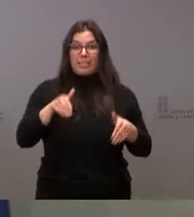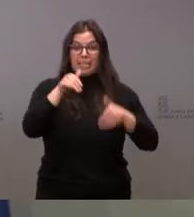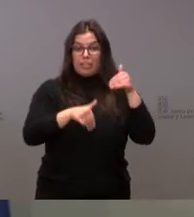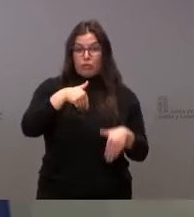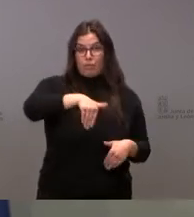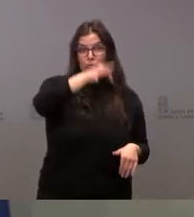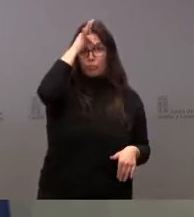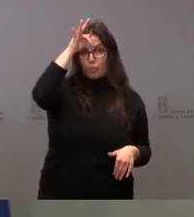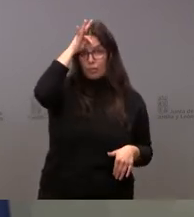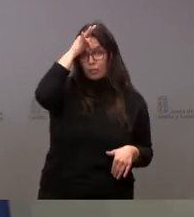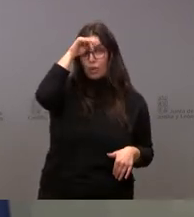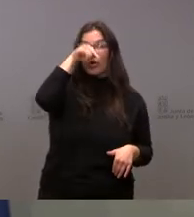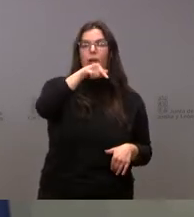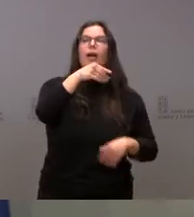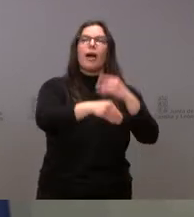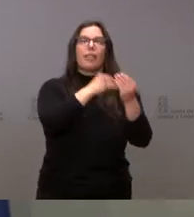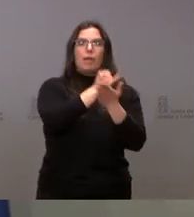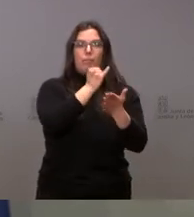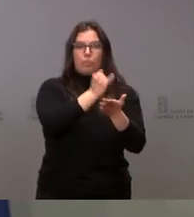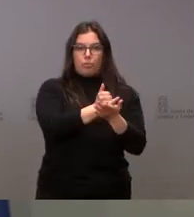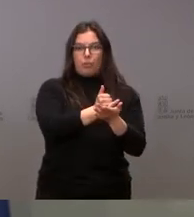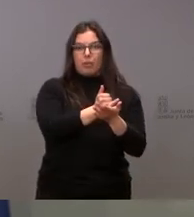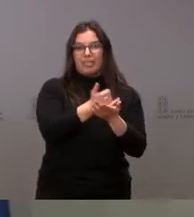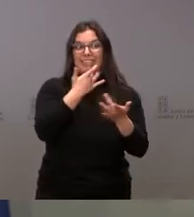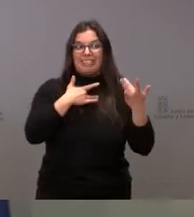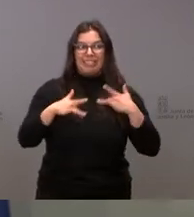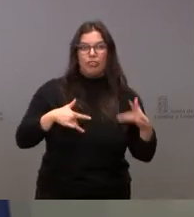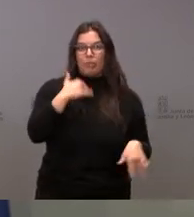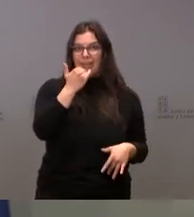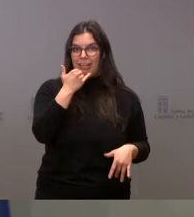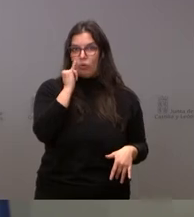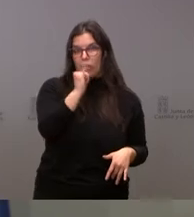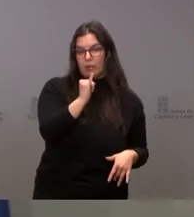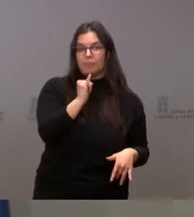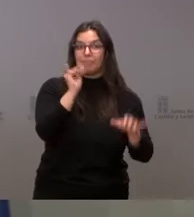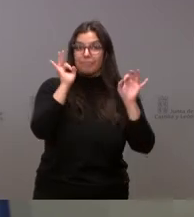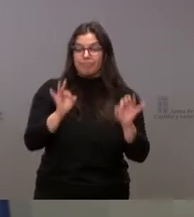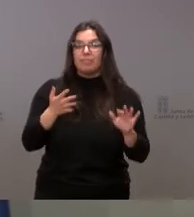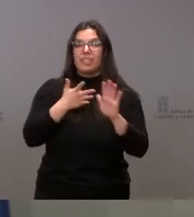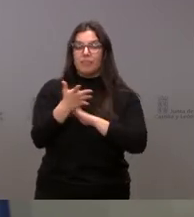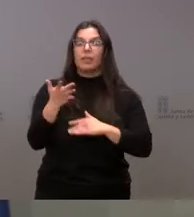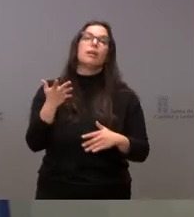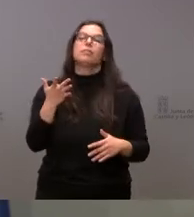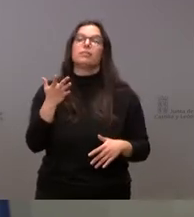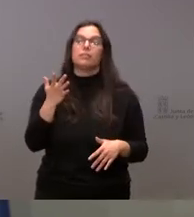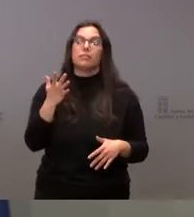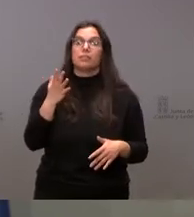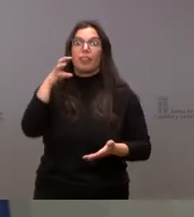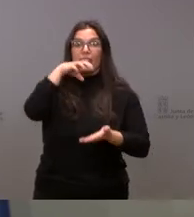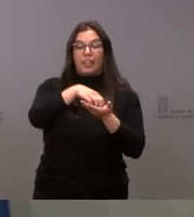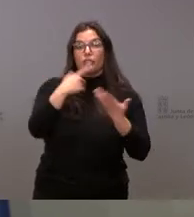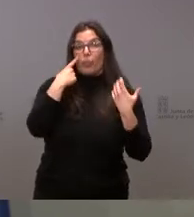jornada electoral que así lo deseen y que tengan síntomas. En concreto, se dispone que en los centros de atención